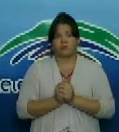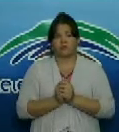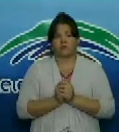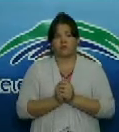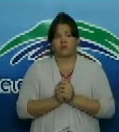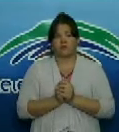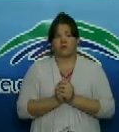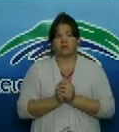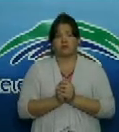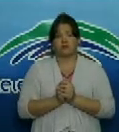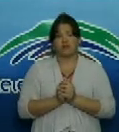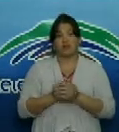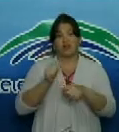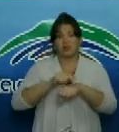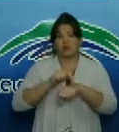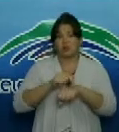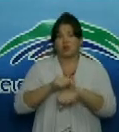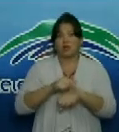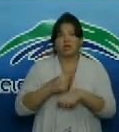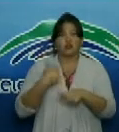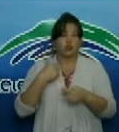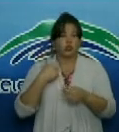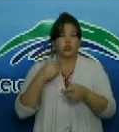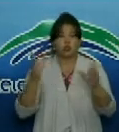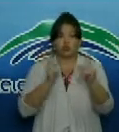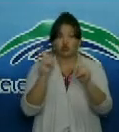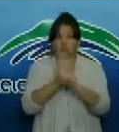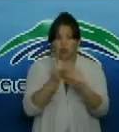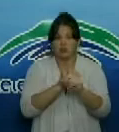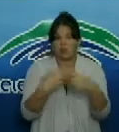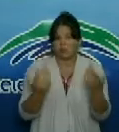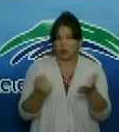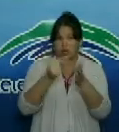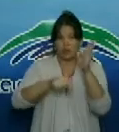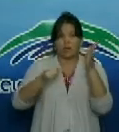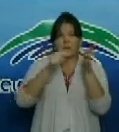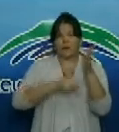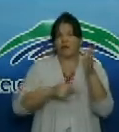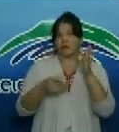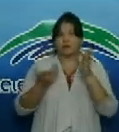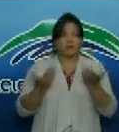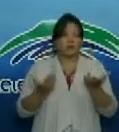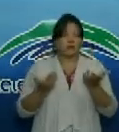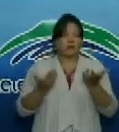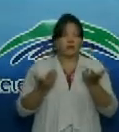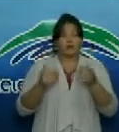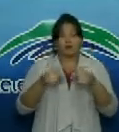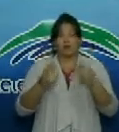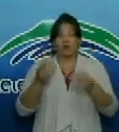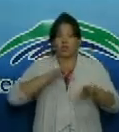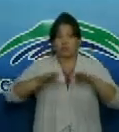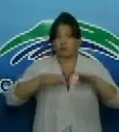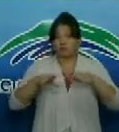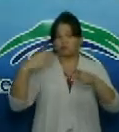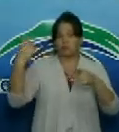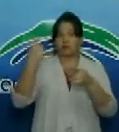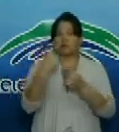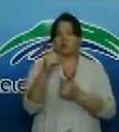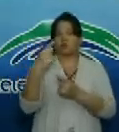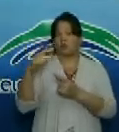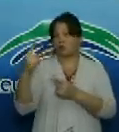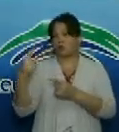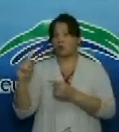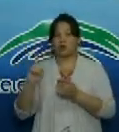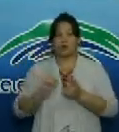bueno hasta este momento nosotros le hemos dado un seguimiento al plan de preparación que se llevaron los atletas plan de preparación individual